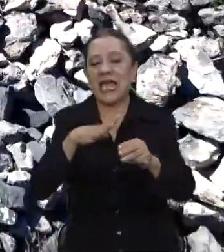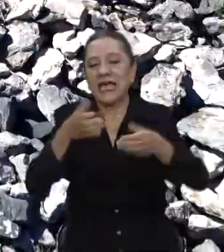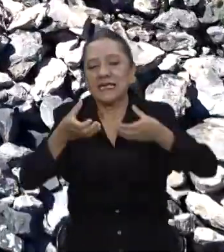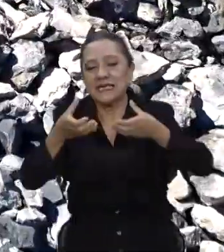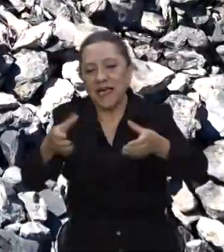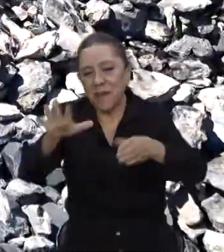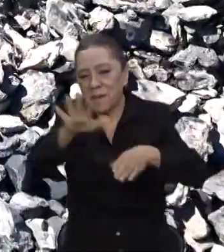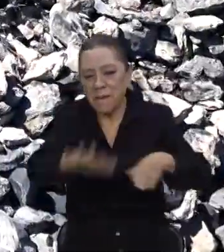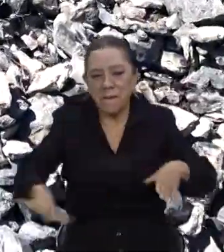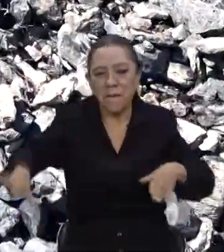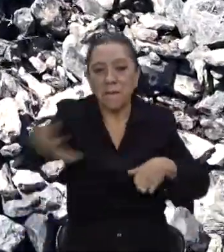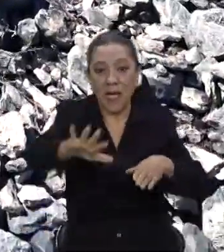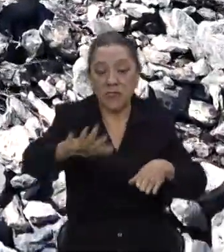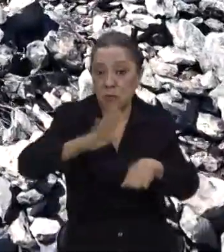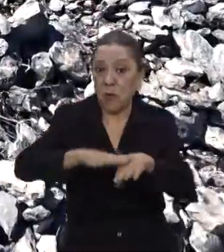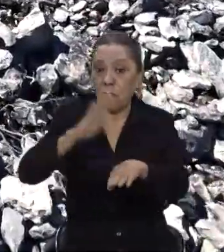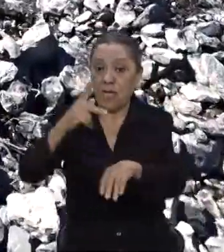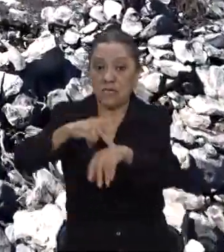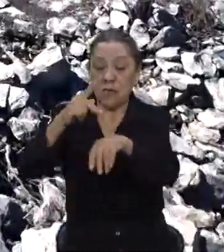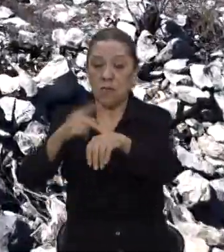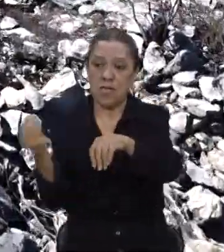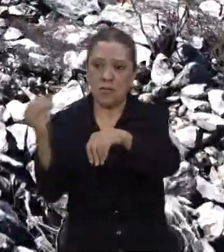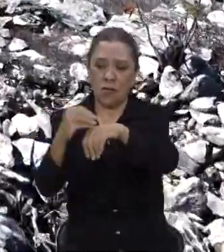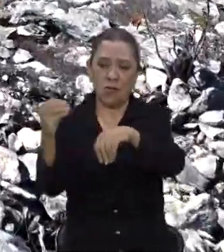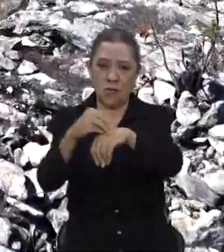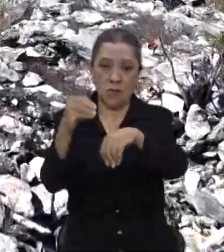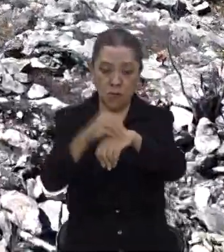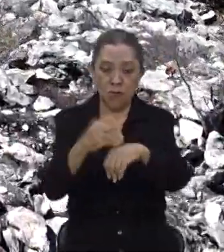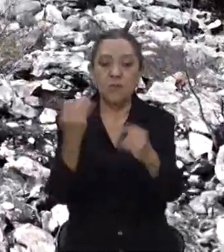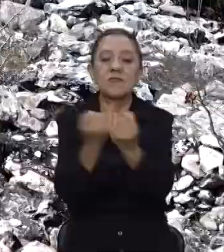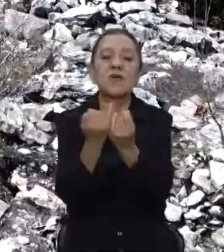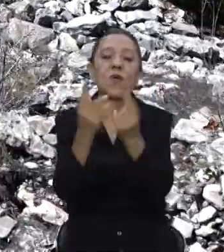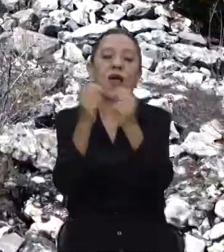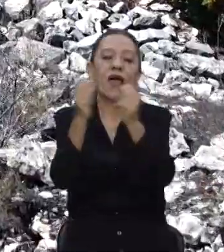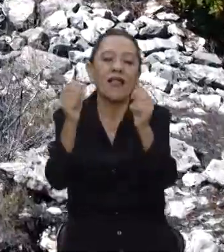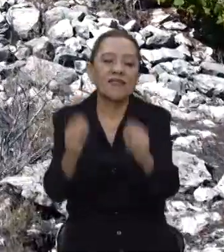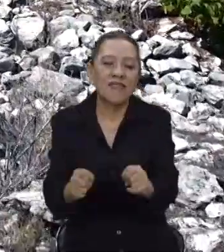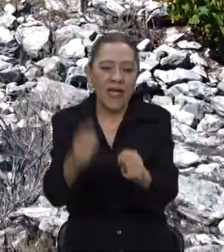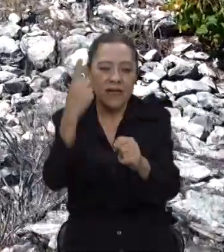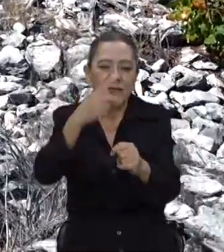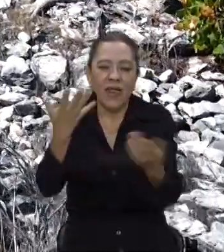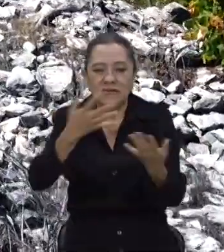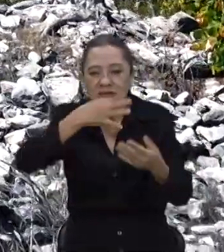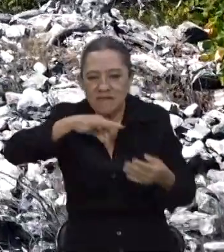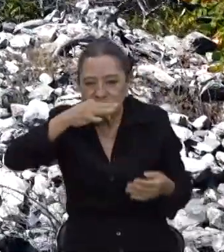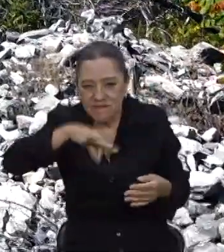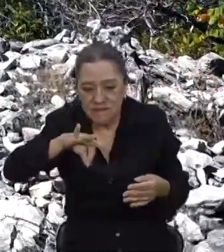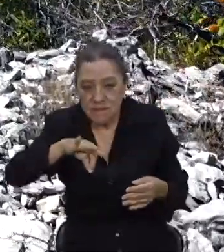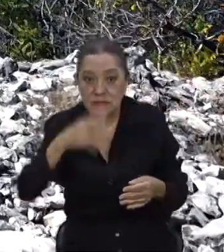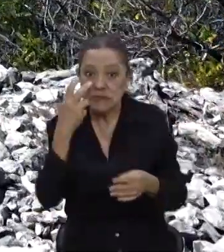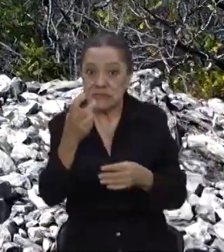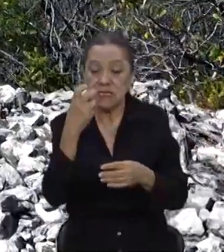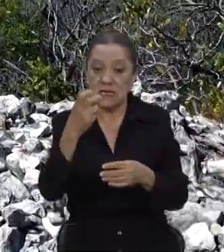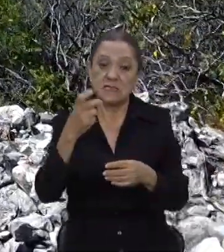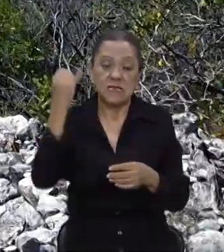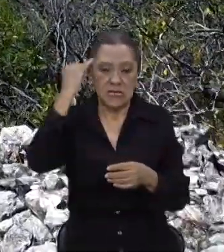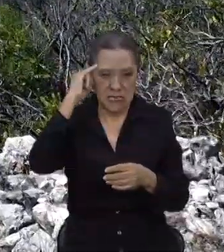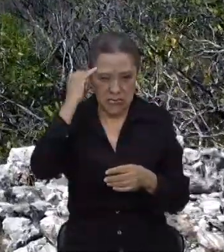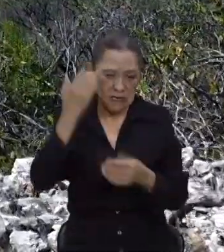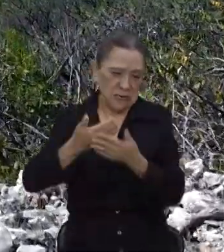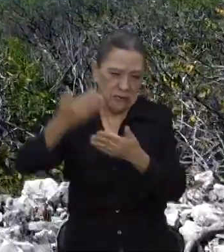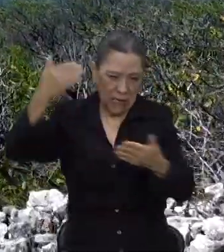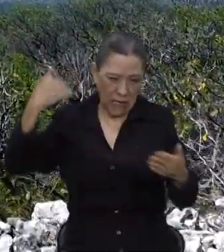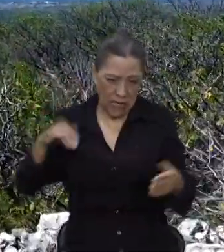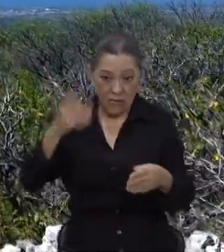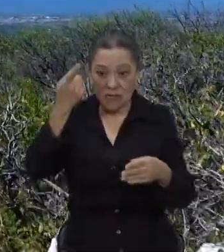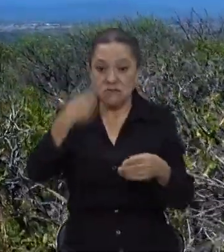de patio delimitado por más piedras y dos altares que miran hacia el poniente. Todo esto fue construido por los ochicalcas o más